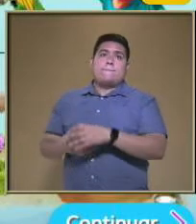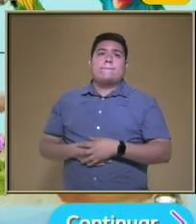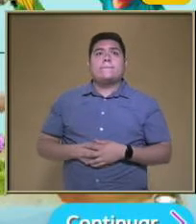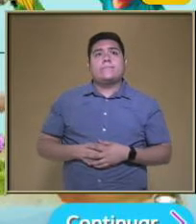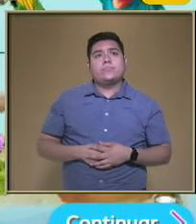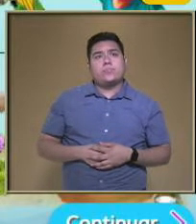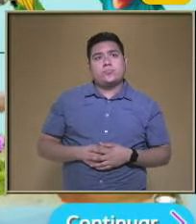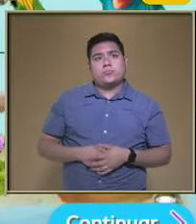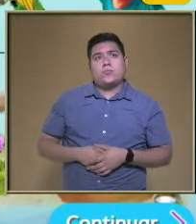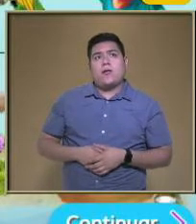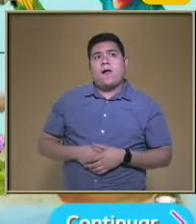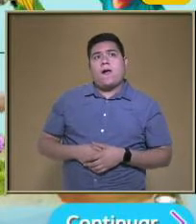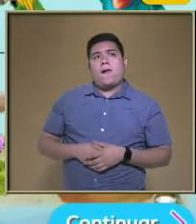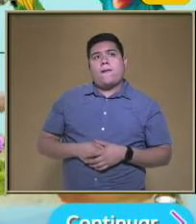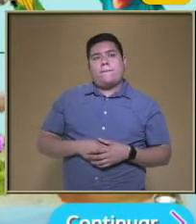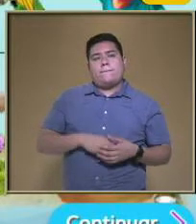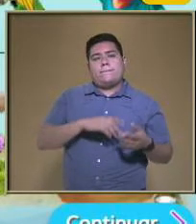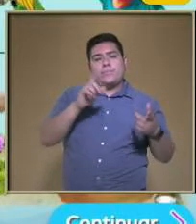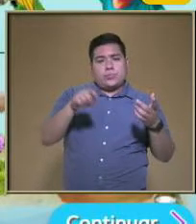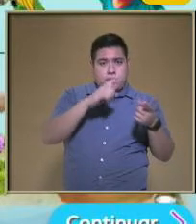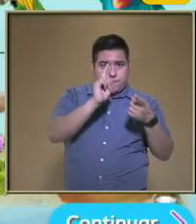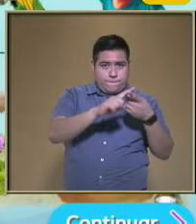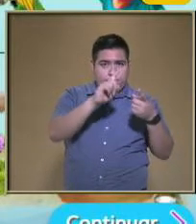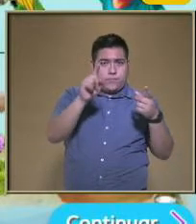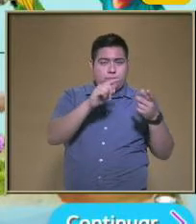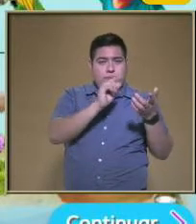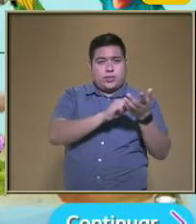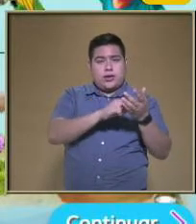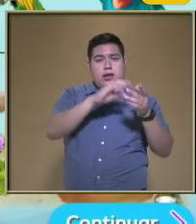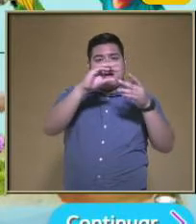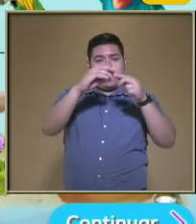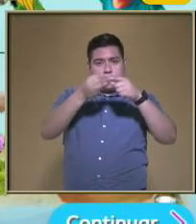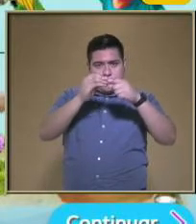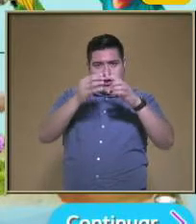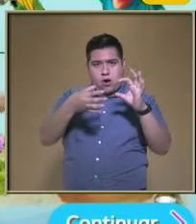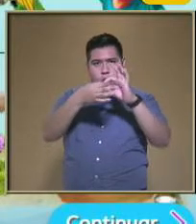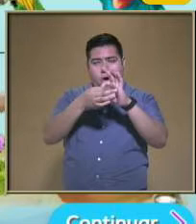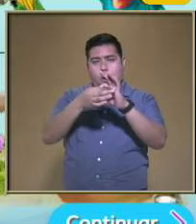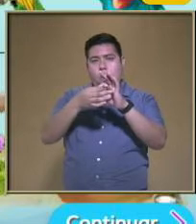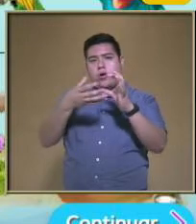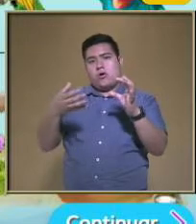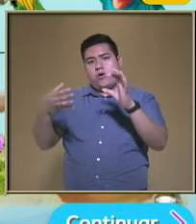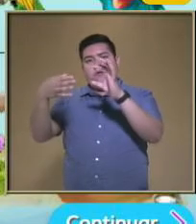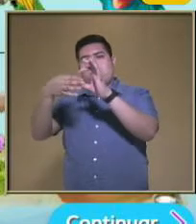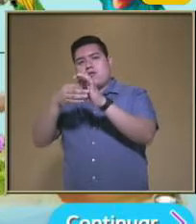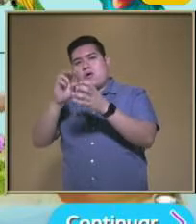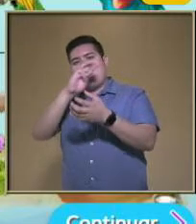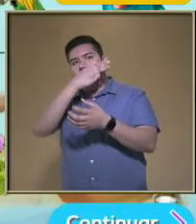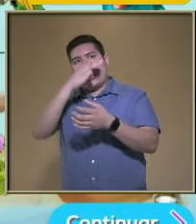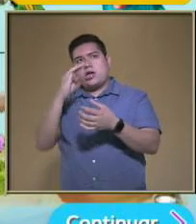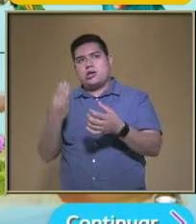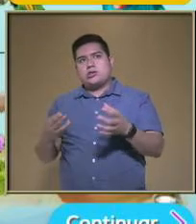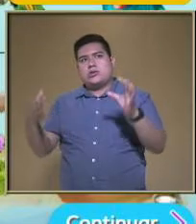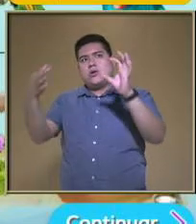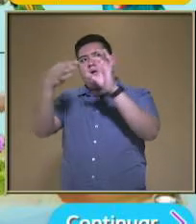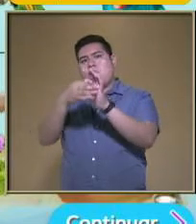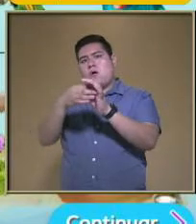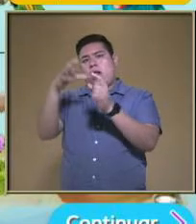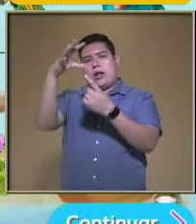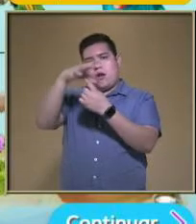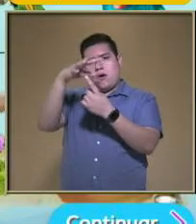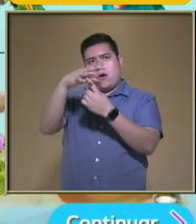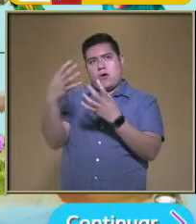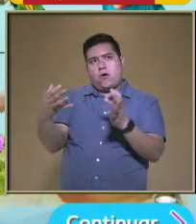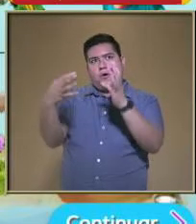bacteria Que está asociada Con el frijol Al maíz Que también se beneficia Y el huitlacoche También se nutre Del maíz Y todo llega aquí